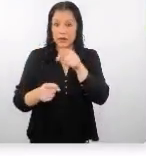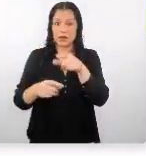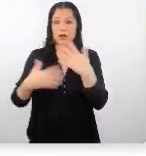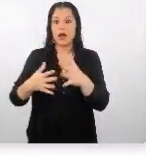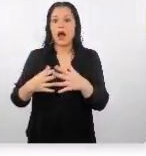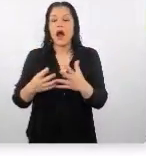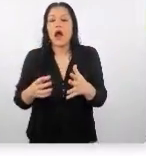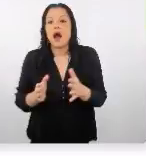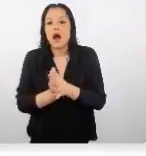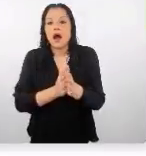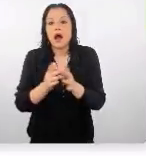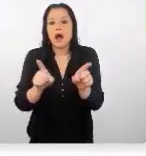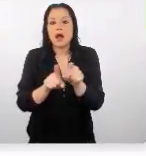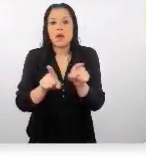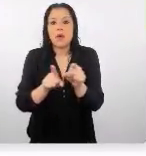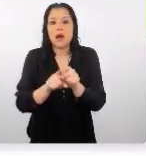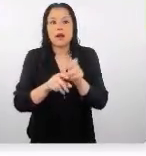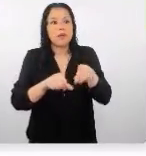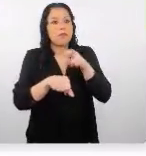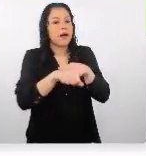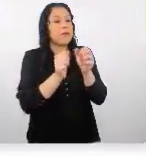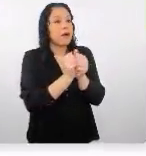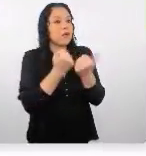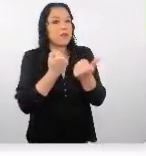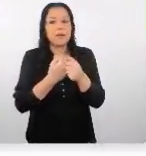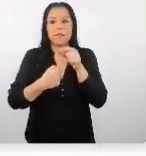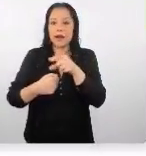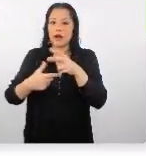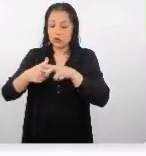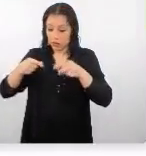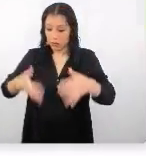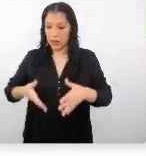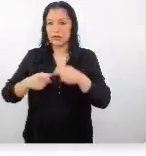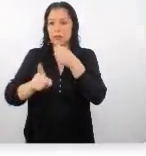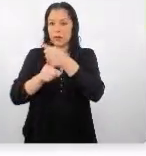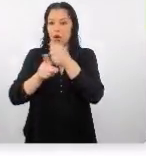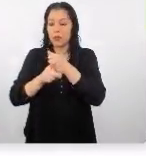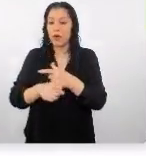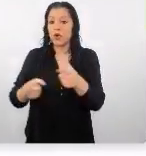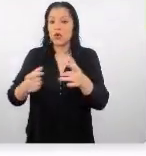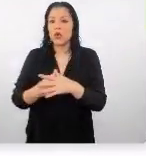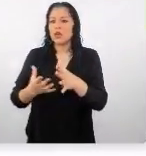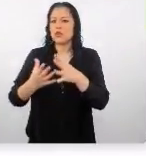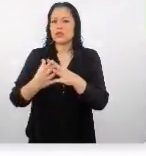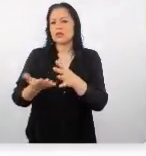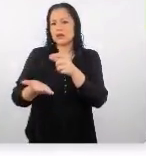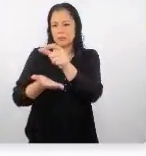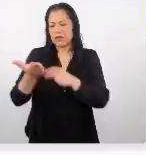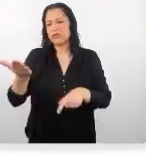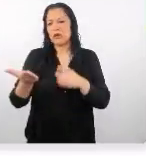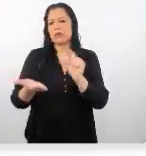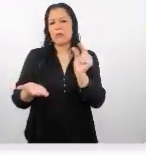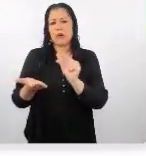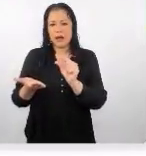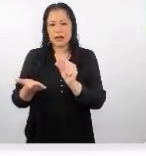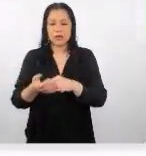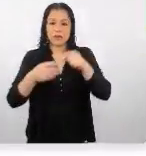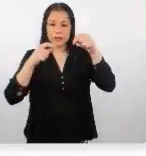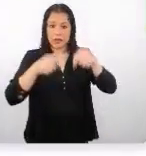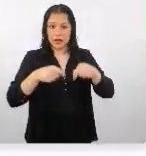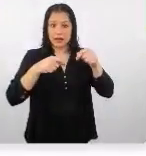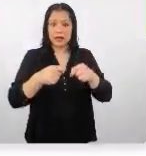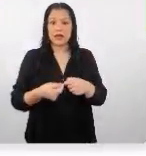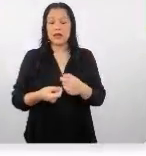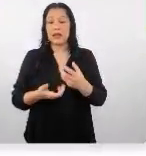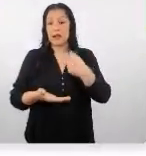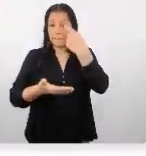como decir para nosotros una papa un pan realmente es algo que ellos producen entonces es muy muy barato en cambio aquí no aquí pasa que eso